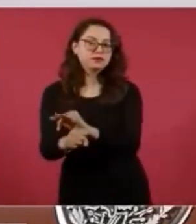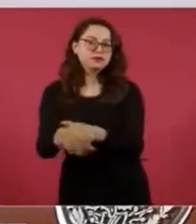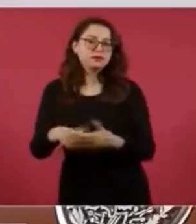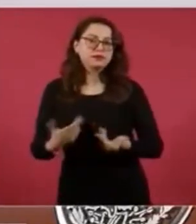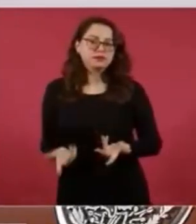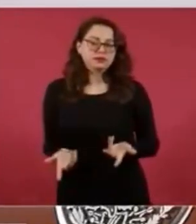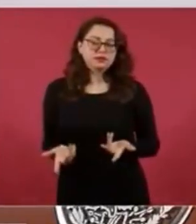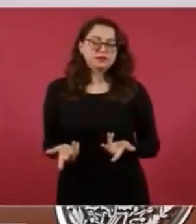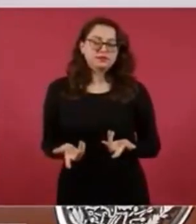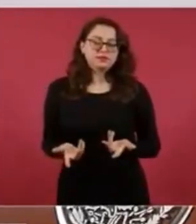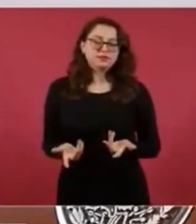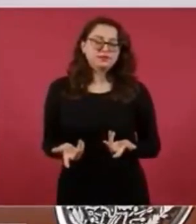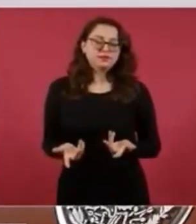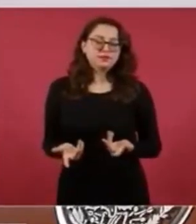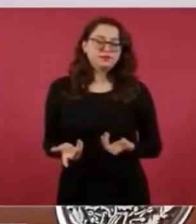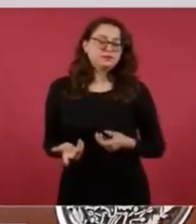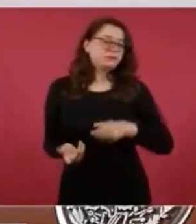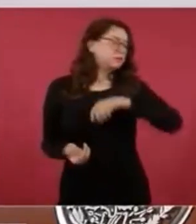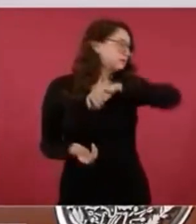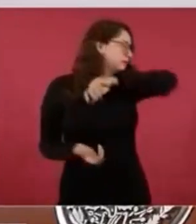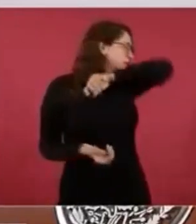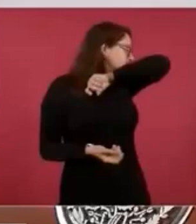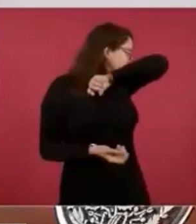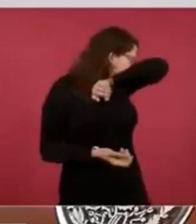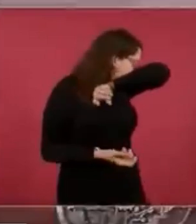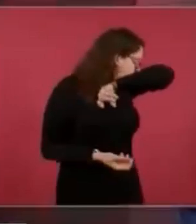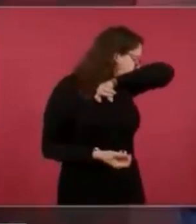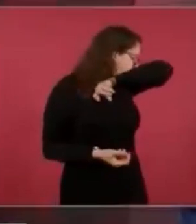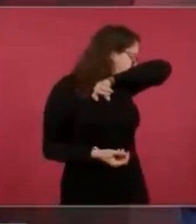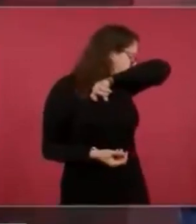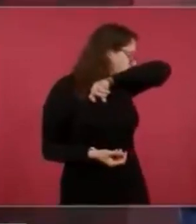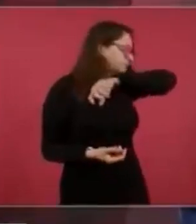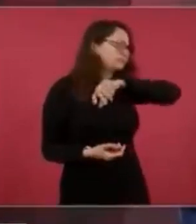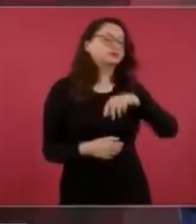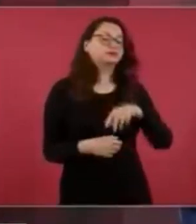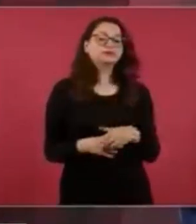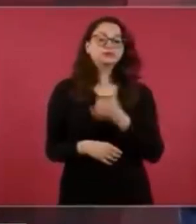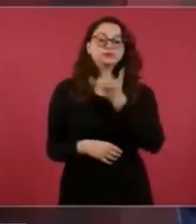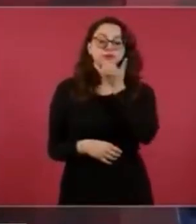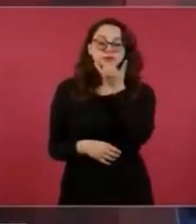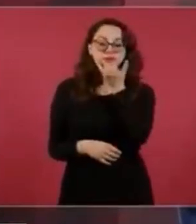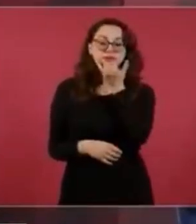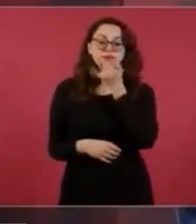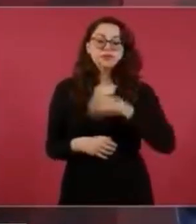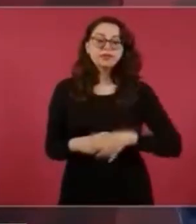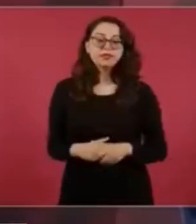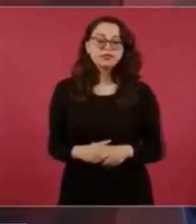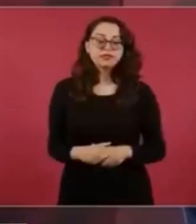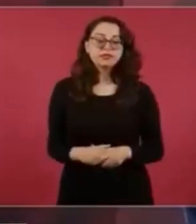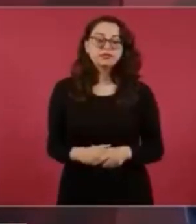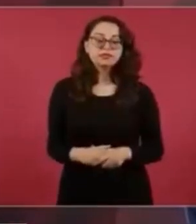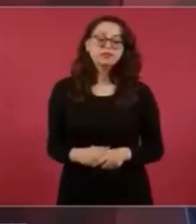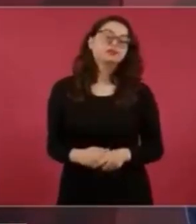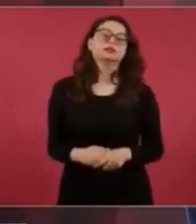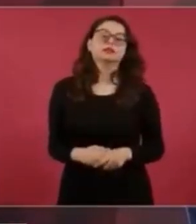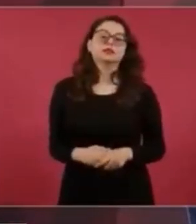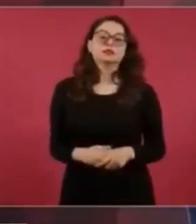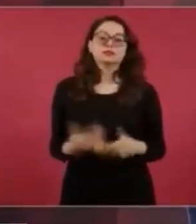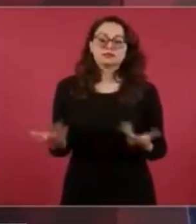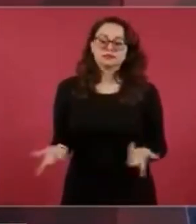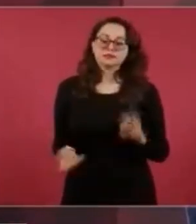INAI, del Instituto de la Transparencia.